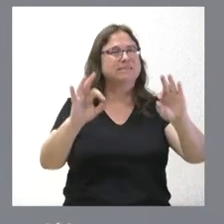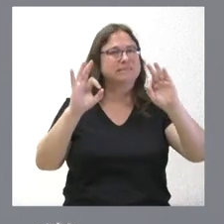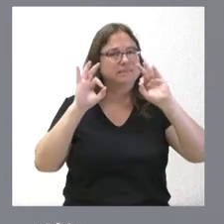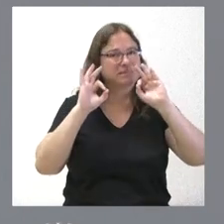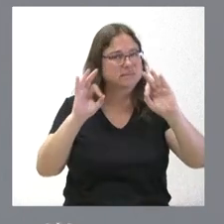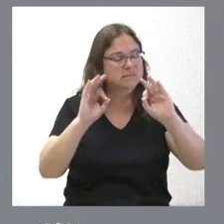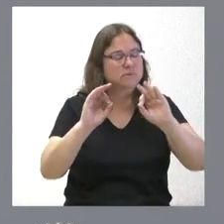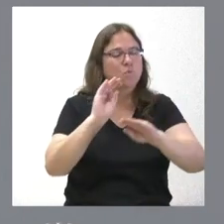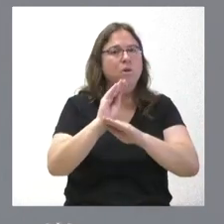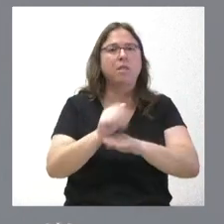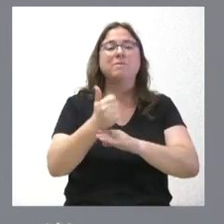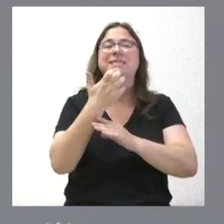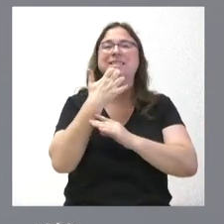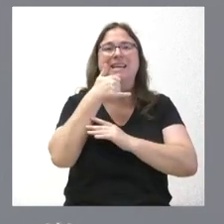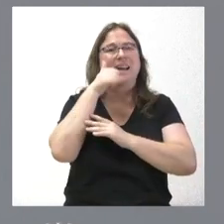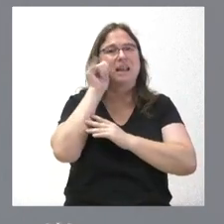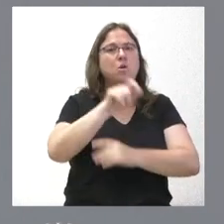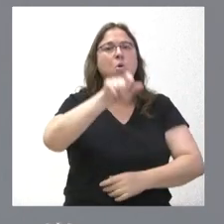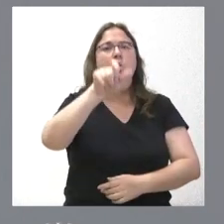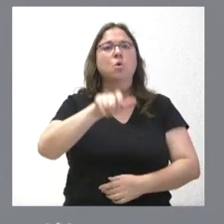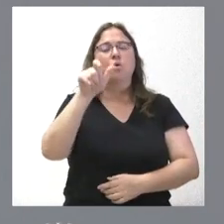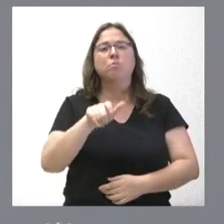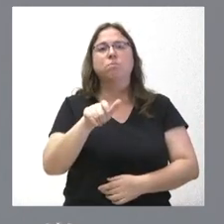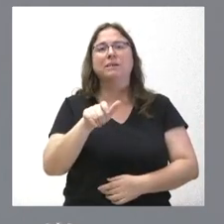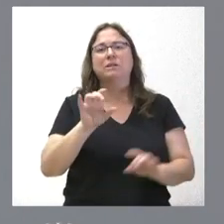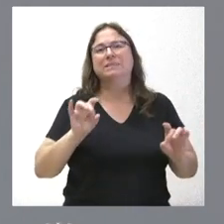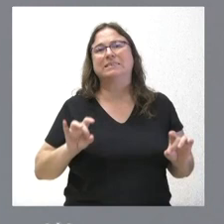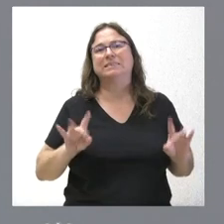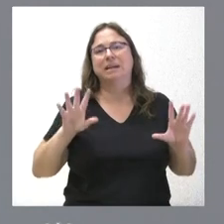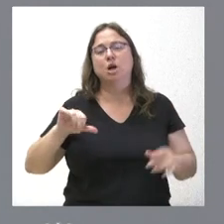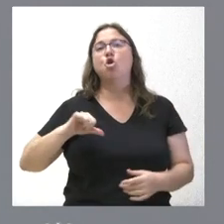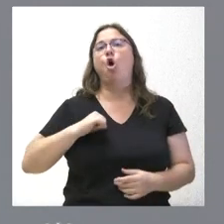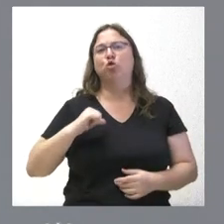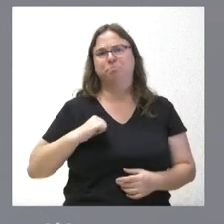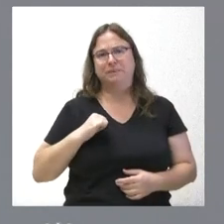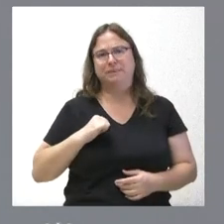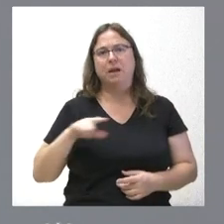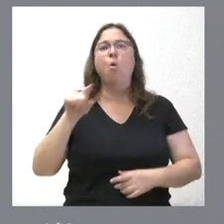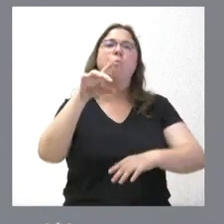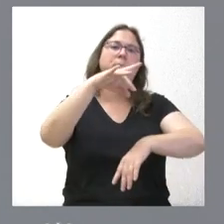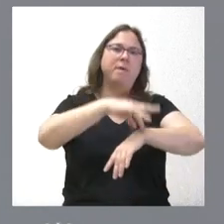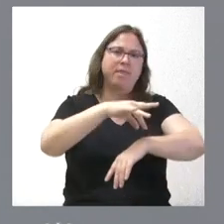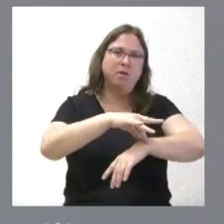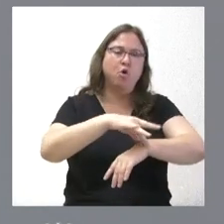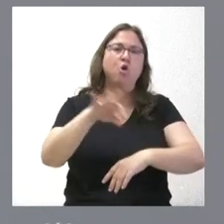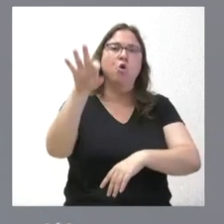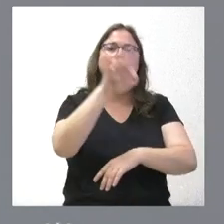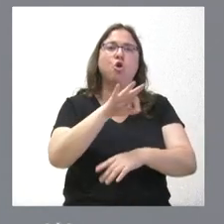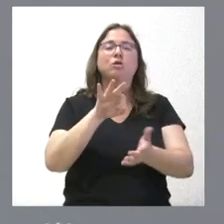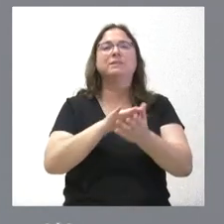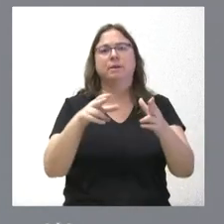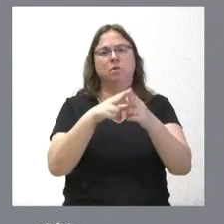el caso de riesgo de personas vulnerables en centros hospitalarios, en centros sanitarios o en centros de servicios